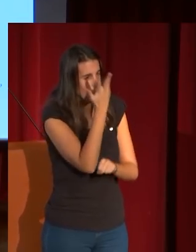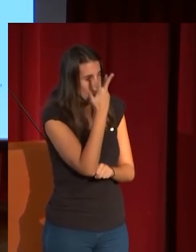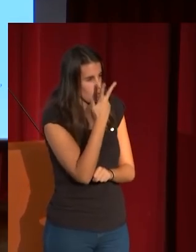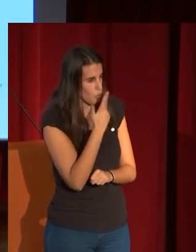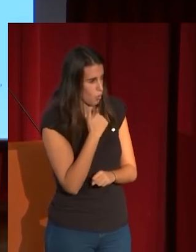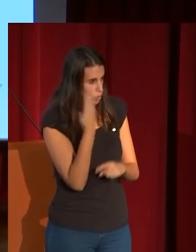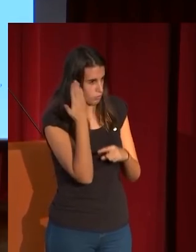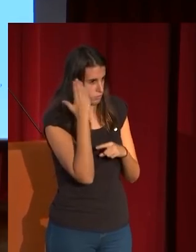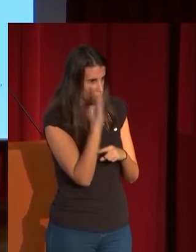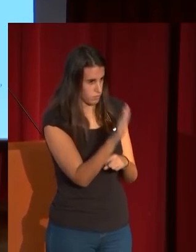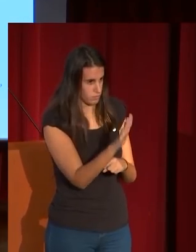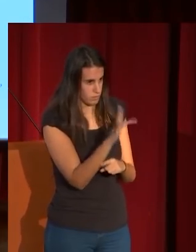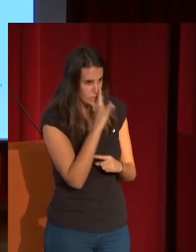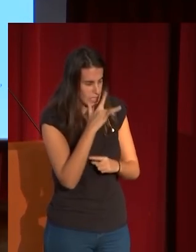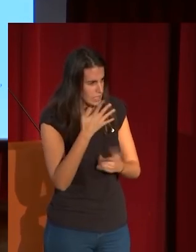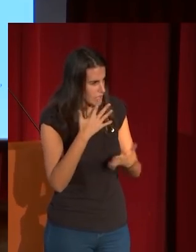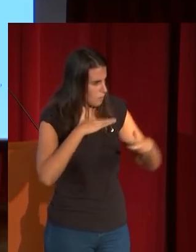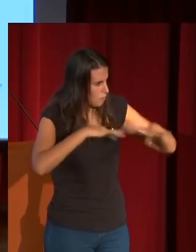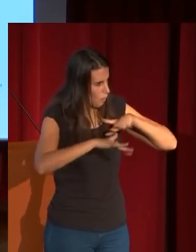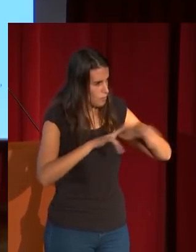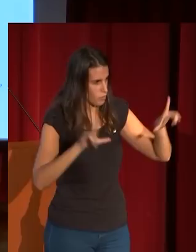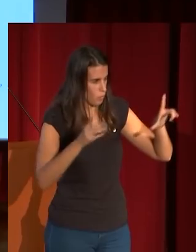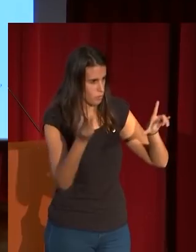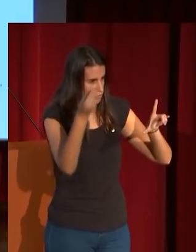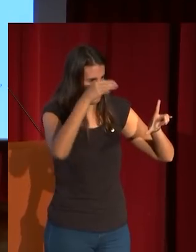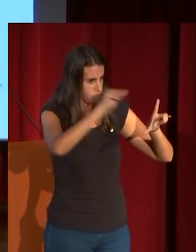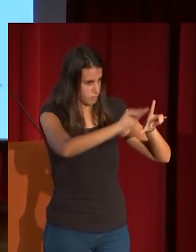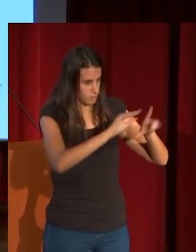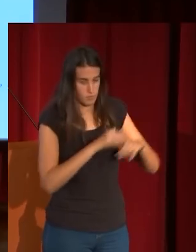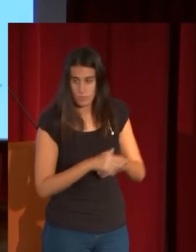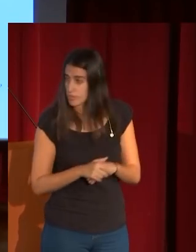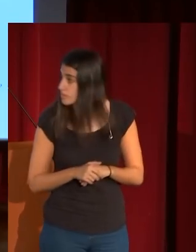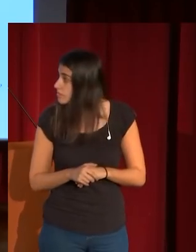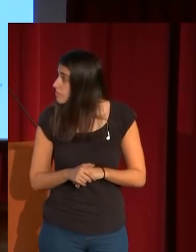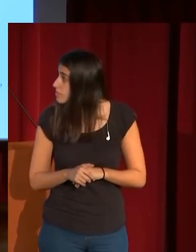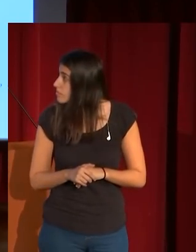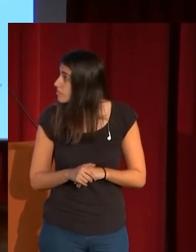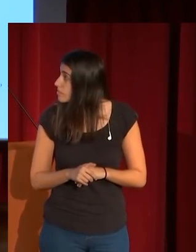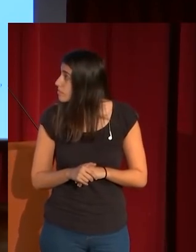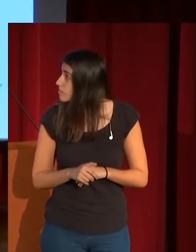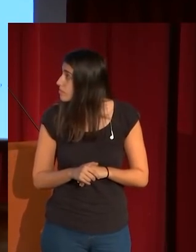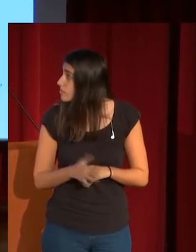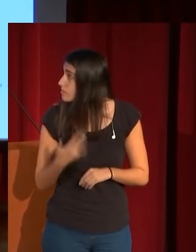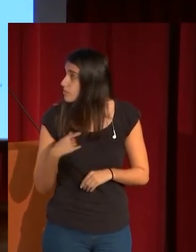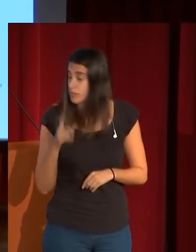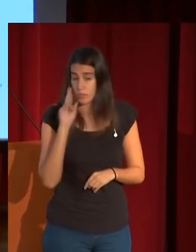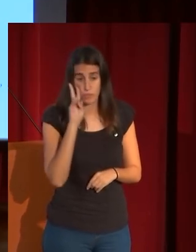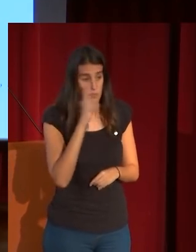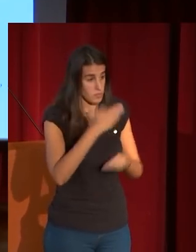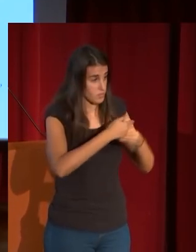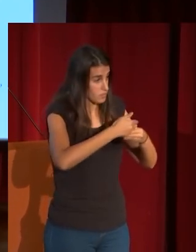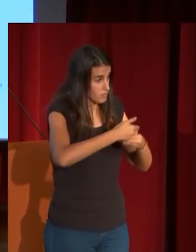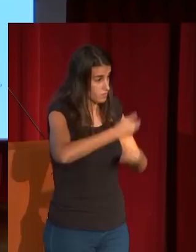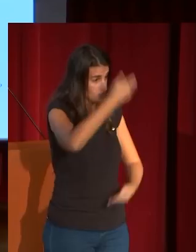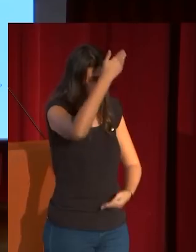visible que da una gran vibración a la apariencia del cuadro esta calle a pleno sol